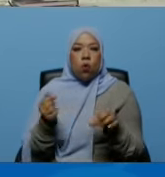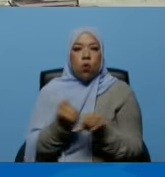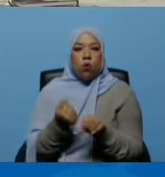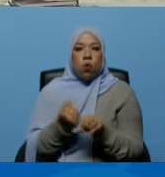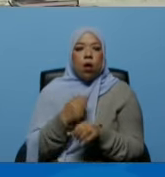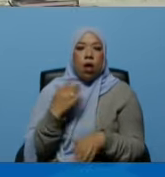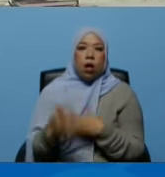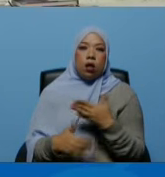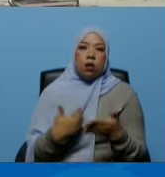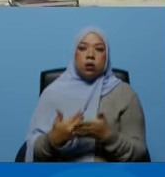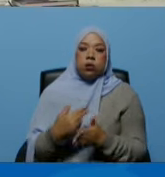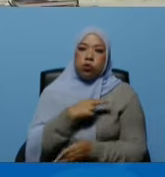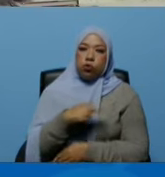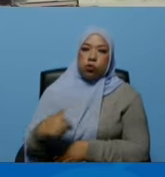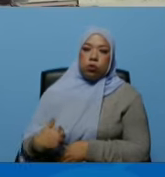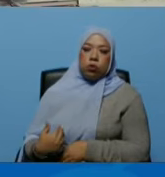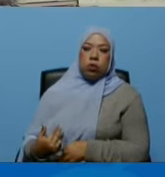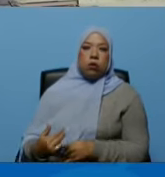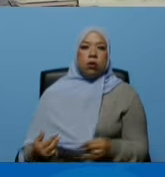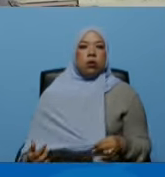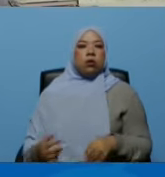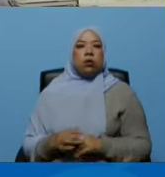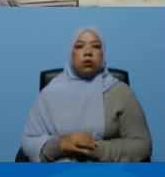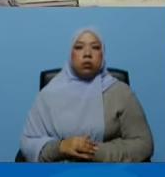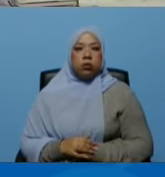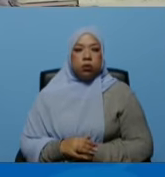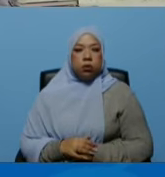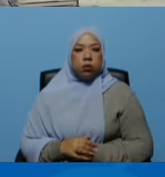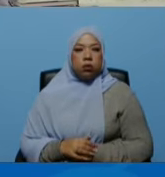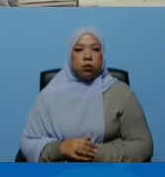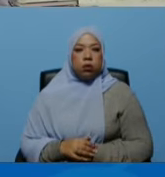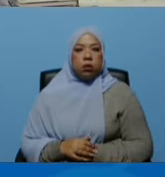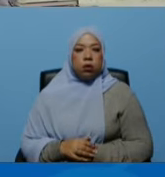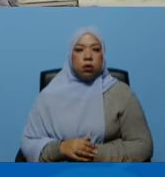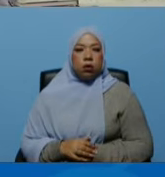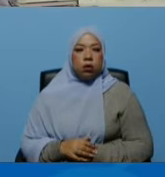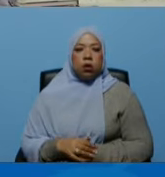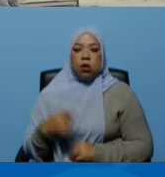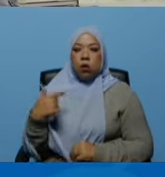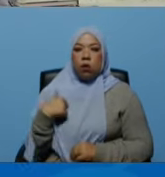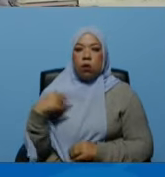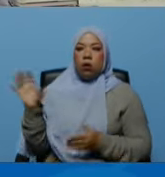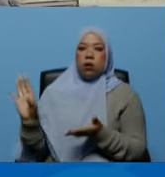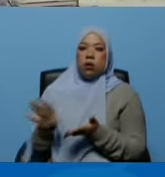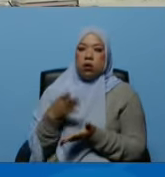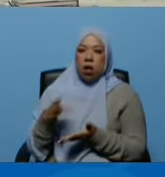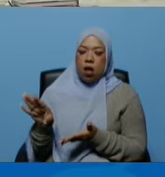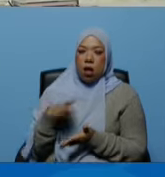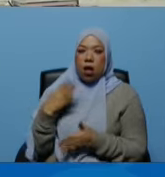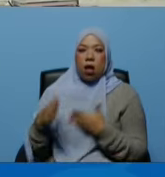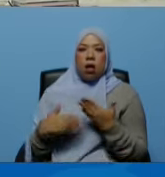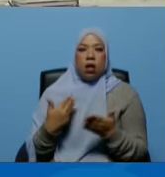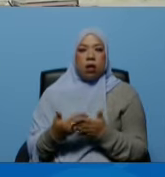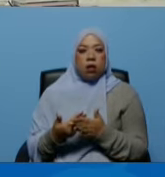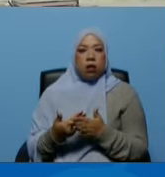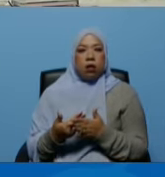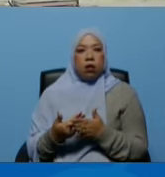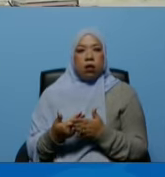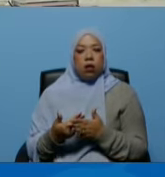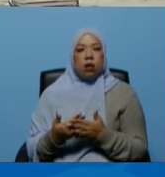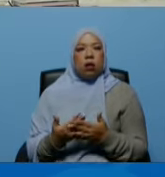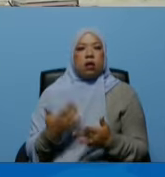whatsapp por eso es que yo tengo esta cantaleta porque ellos whatsapp